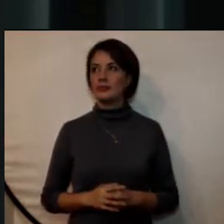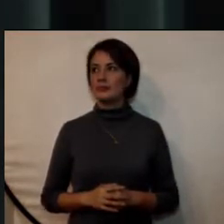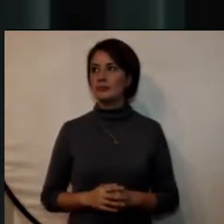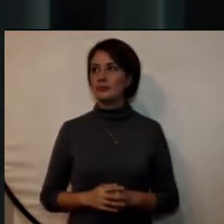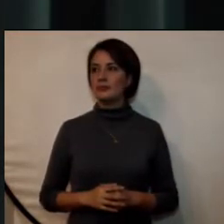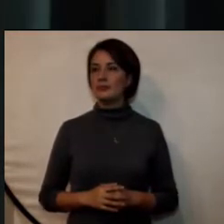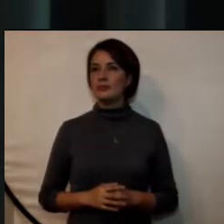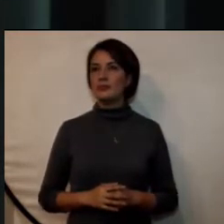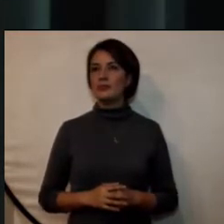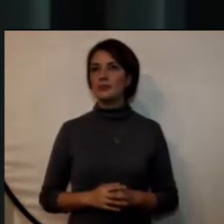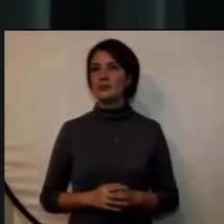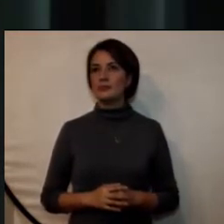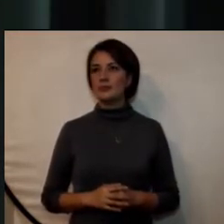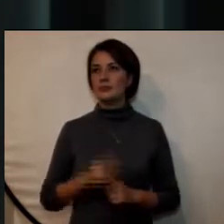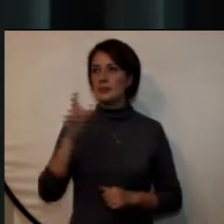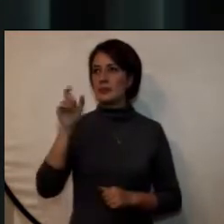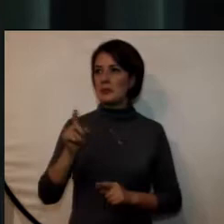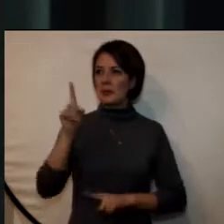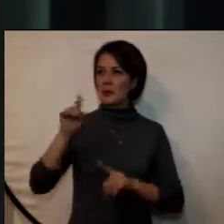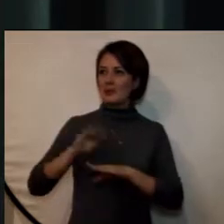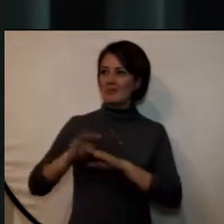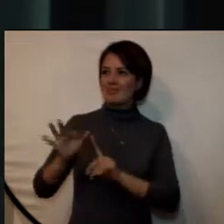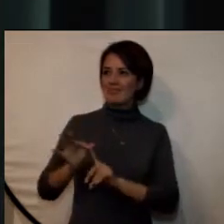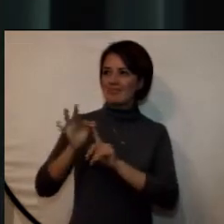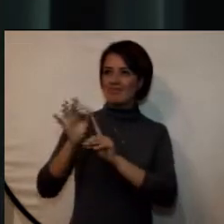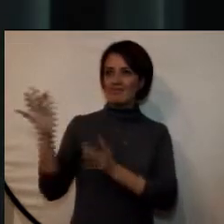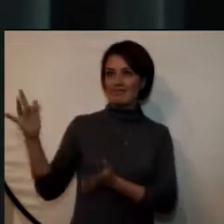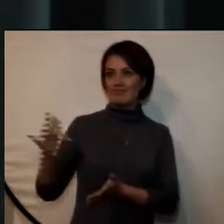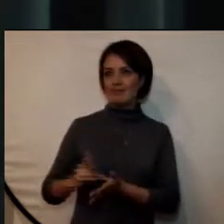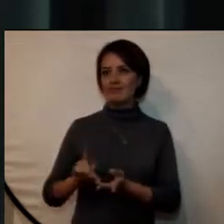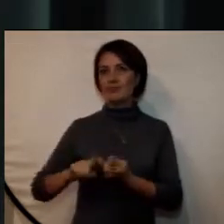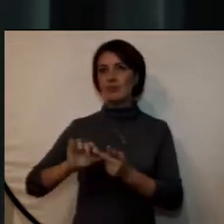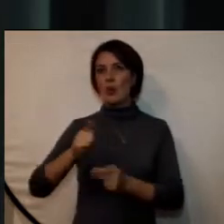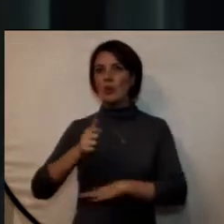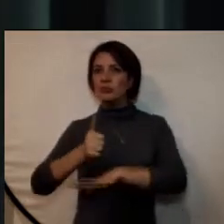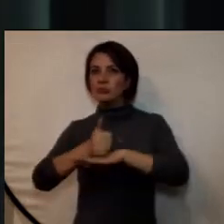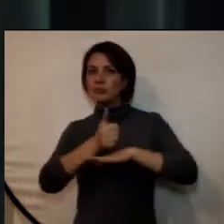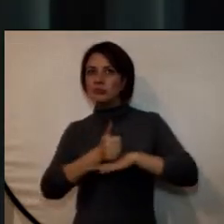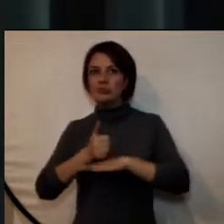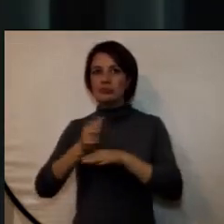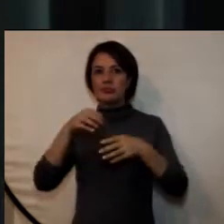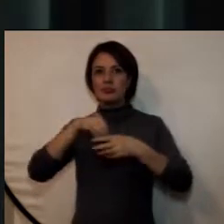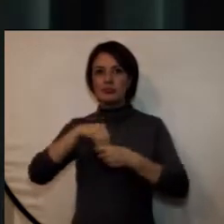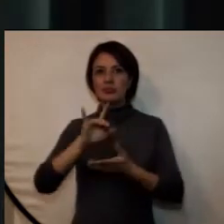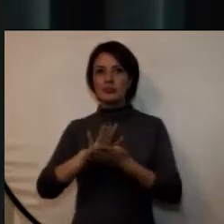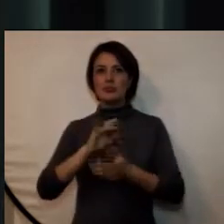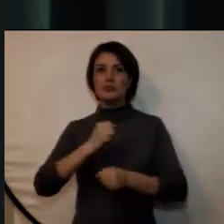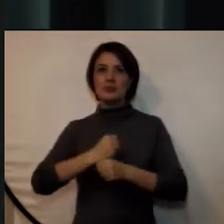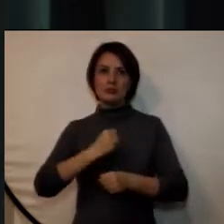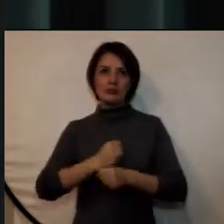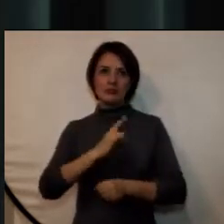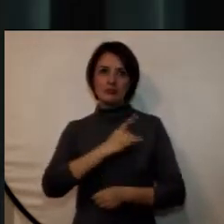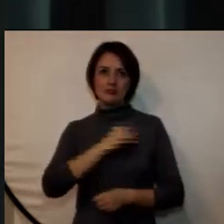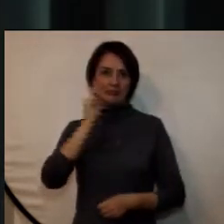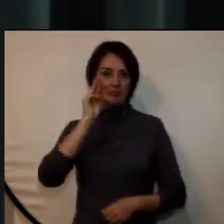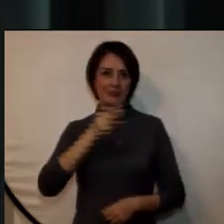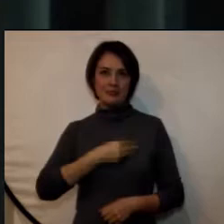Invitados especiales, directivos de la Universidad Militar Nueva Granada,